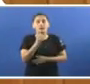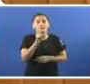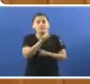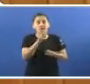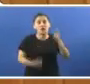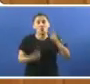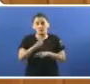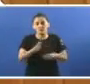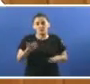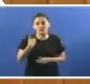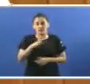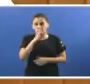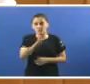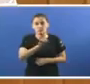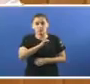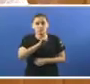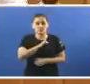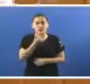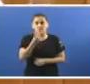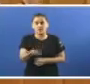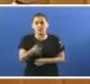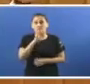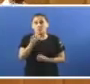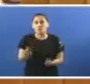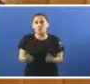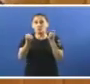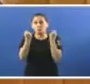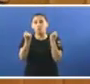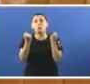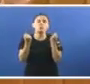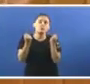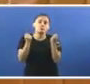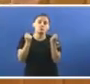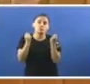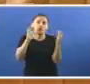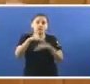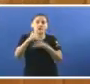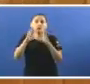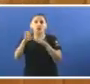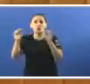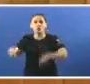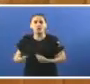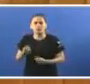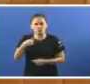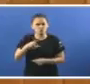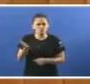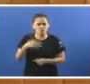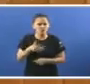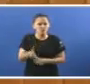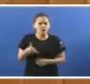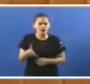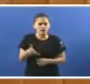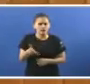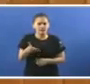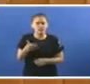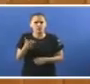persoa que levaba catro anos en espera E se dixo, ah, é que se reseita a atención na concertada Acaso non temos dereito a que